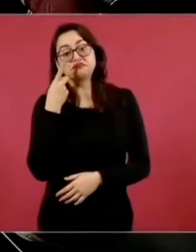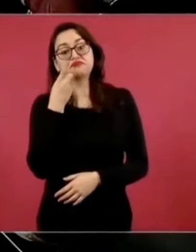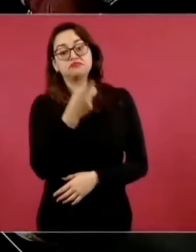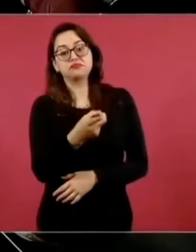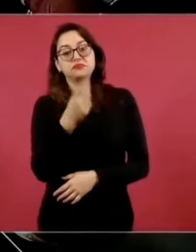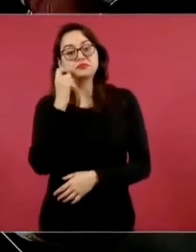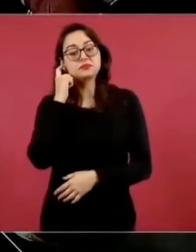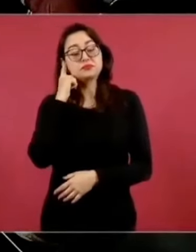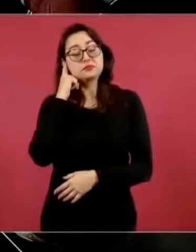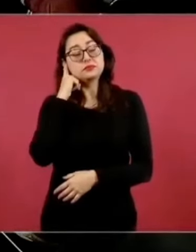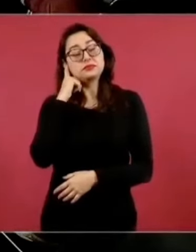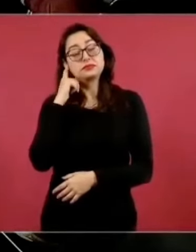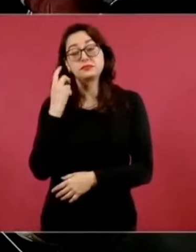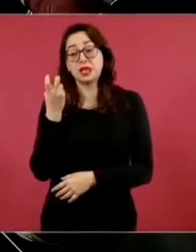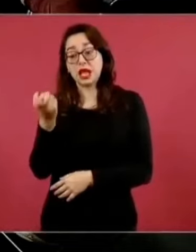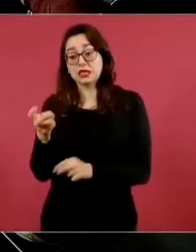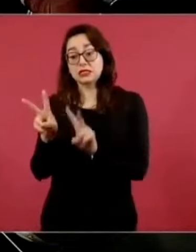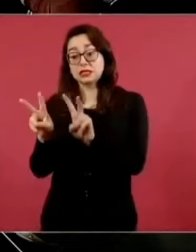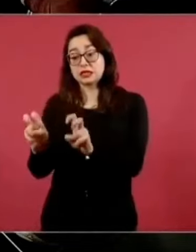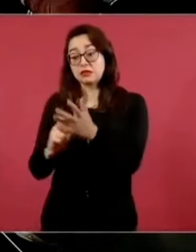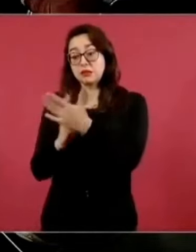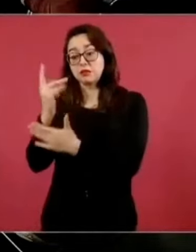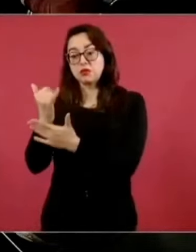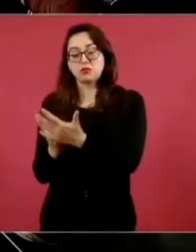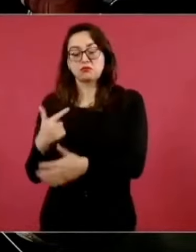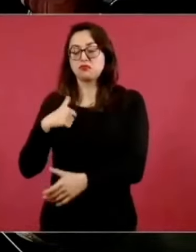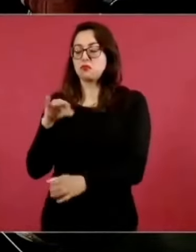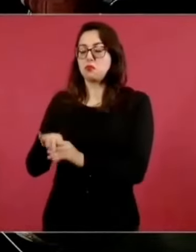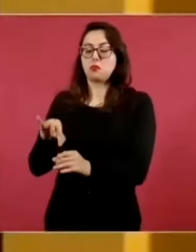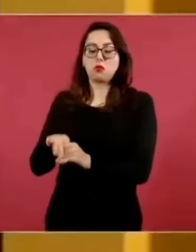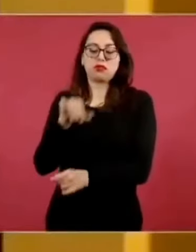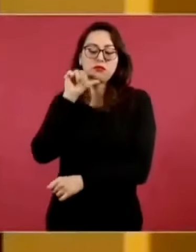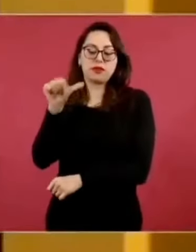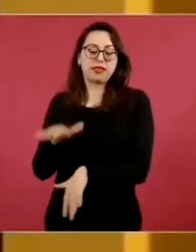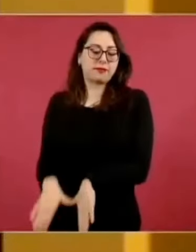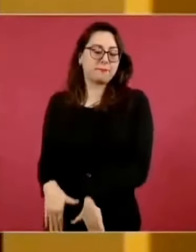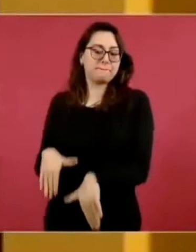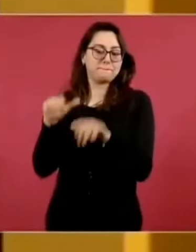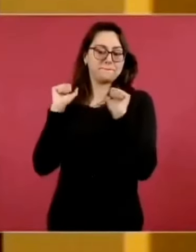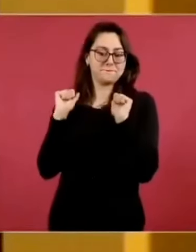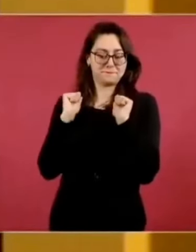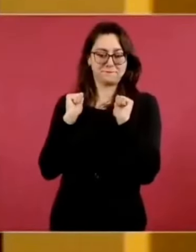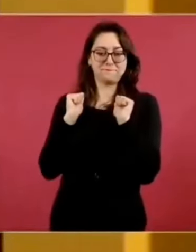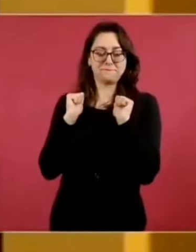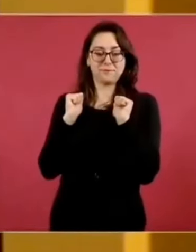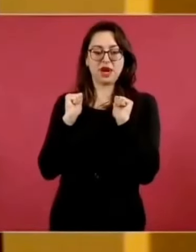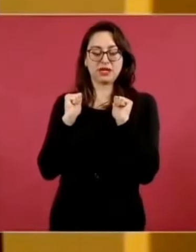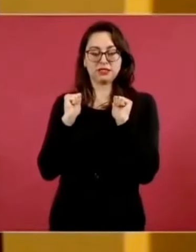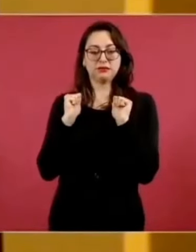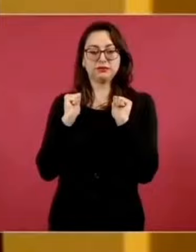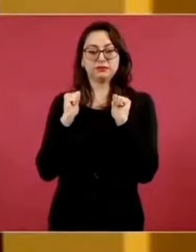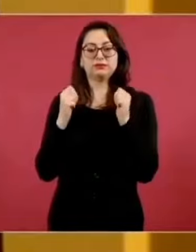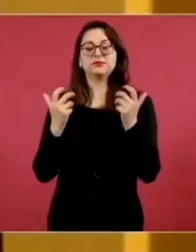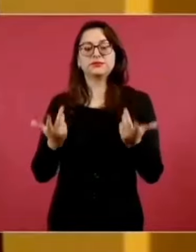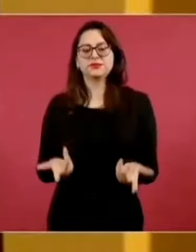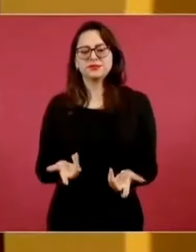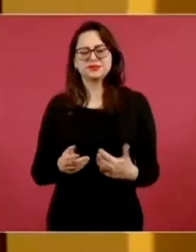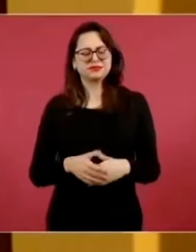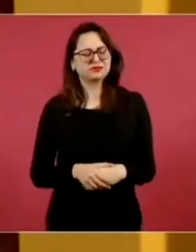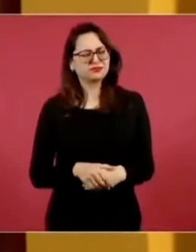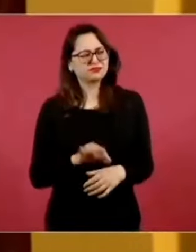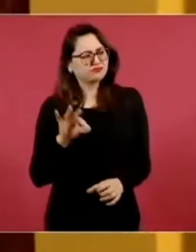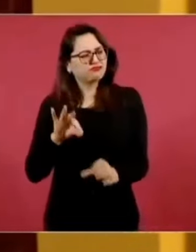conocer y votar en el proyecto propuesto por el ministro Pérez Ayán. ¿Por qué se excusó?